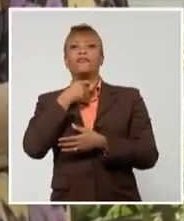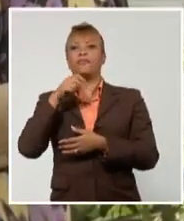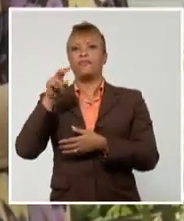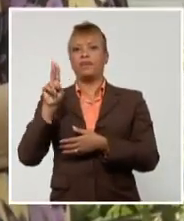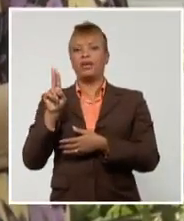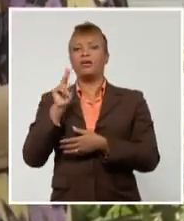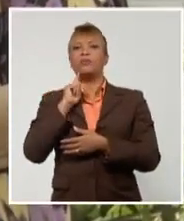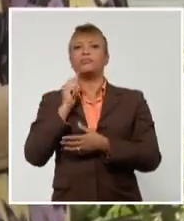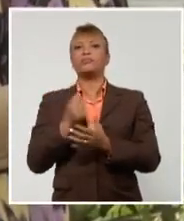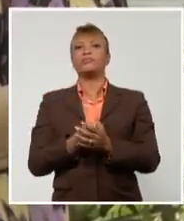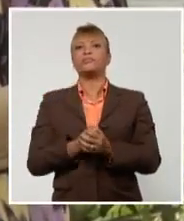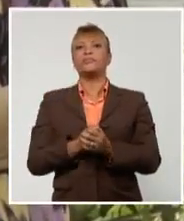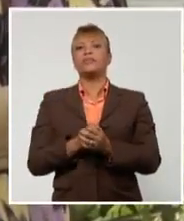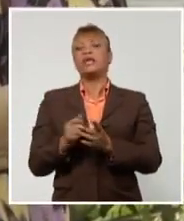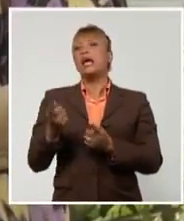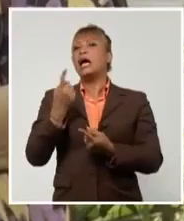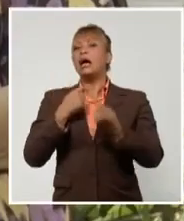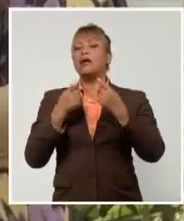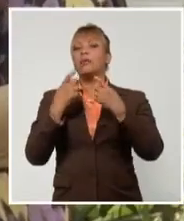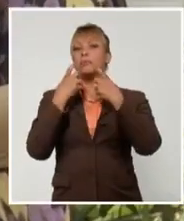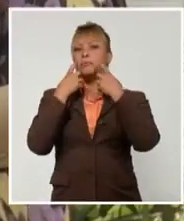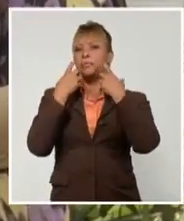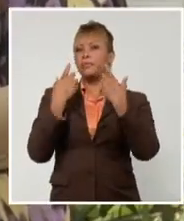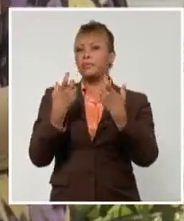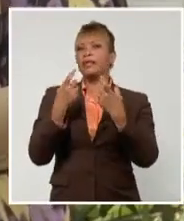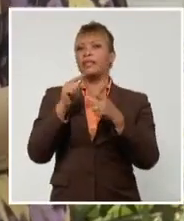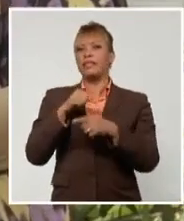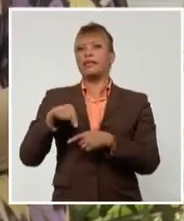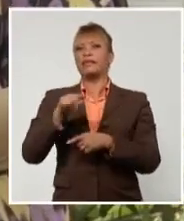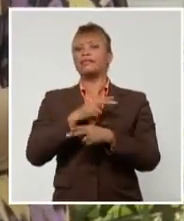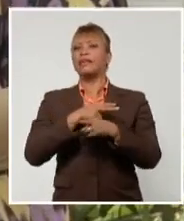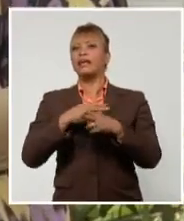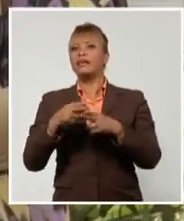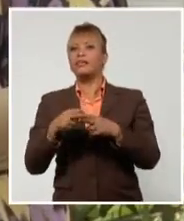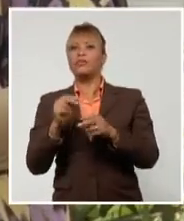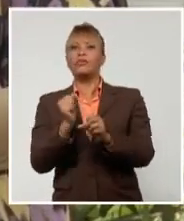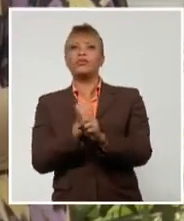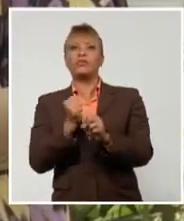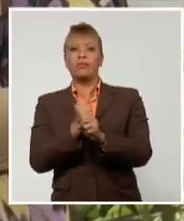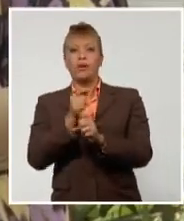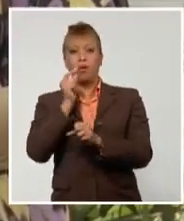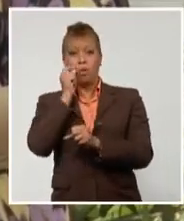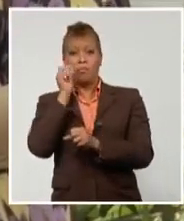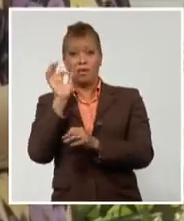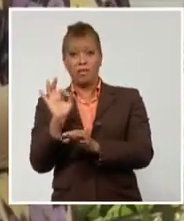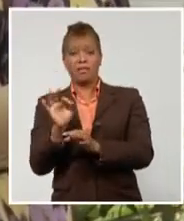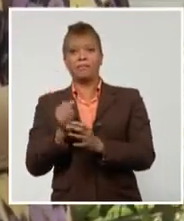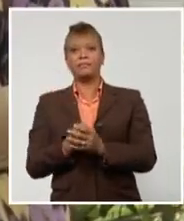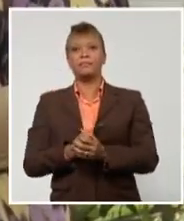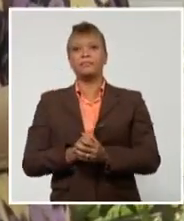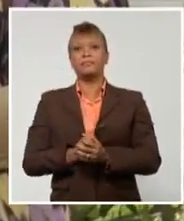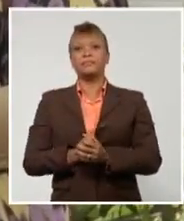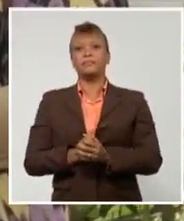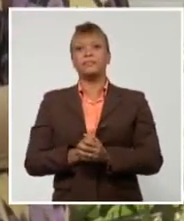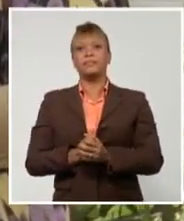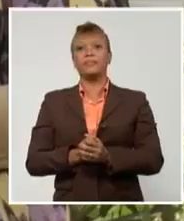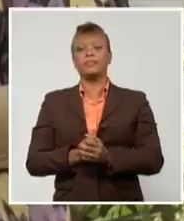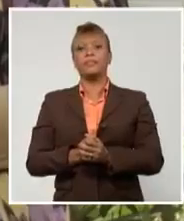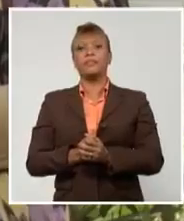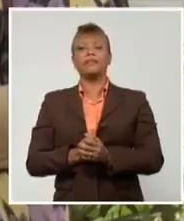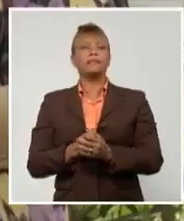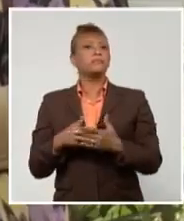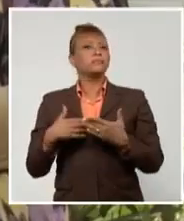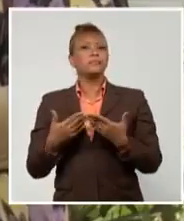presidía. Uno de los aspectos más importantes del trabajo de José Antonio como presidente de la FEU fue